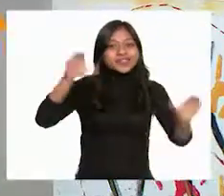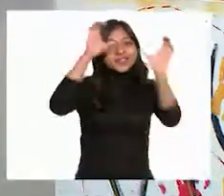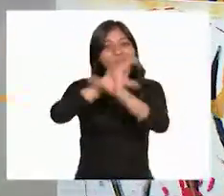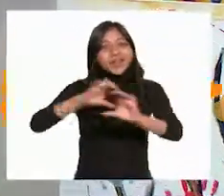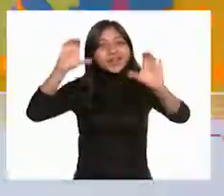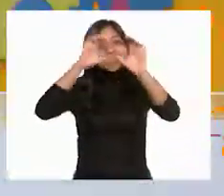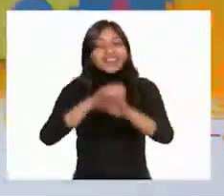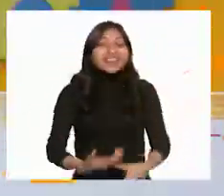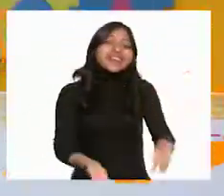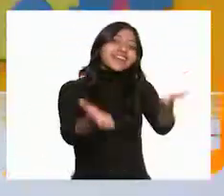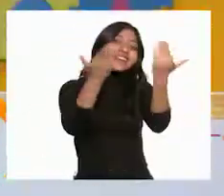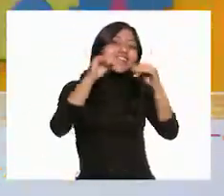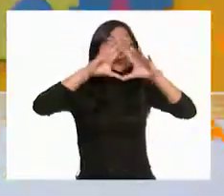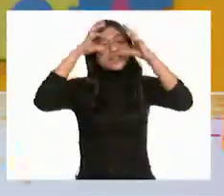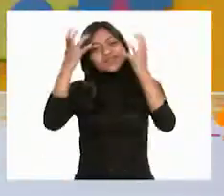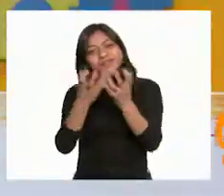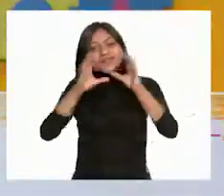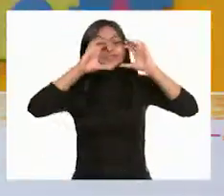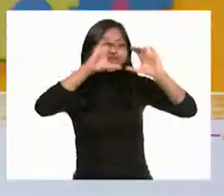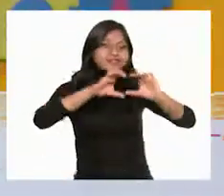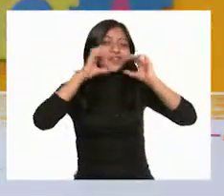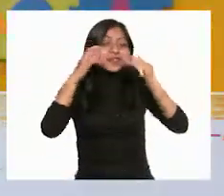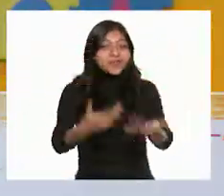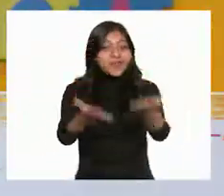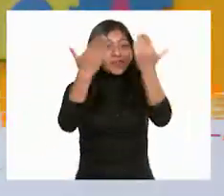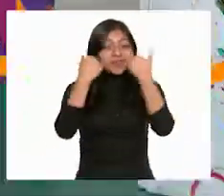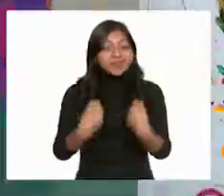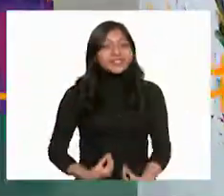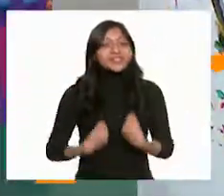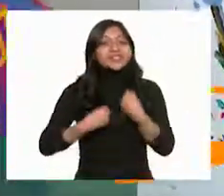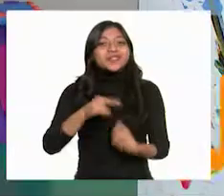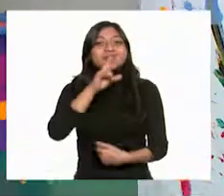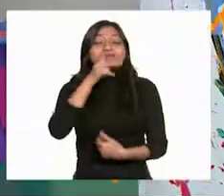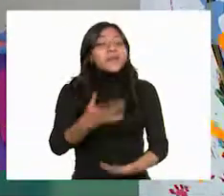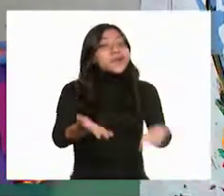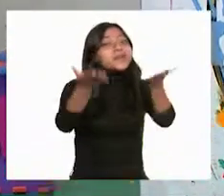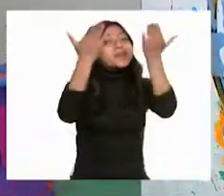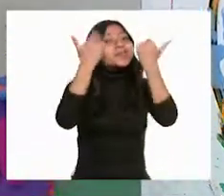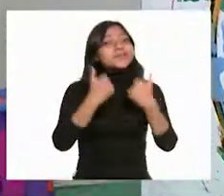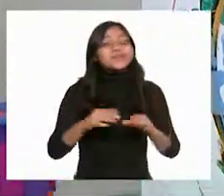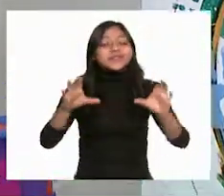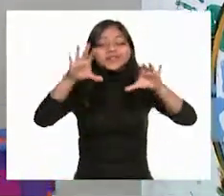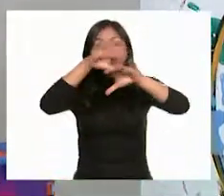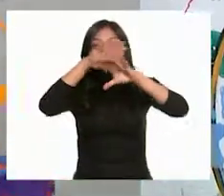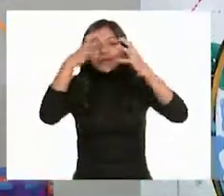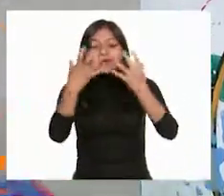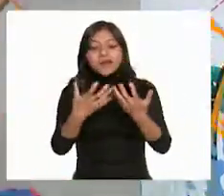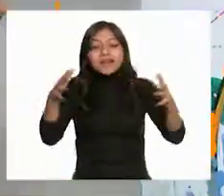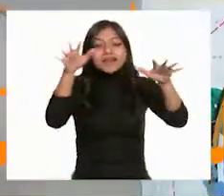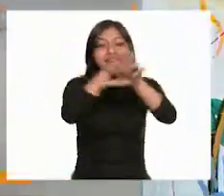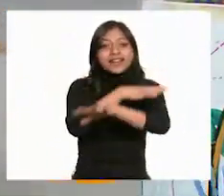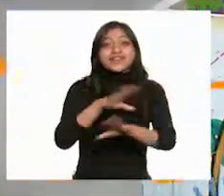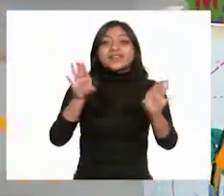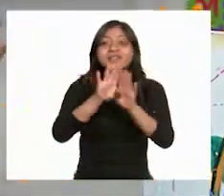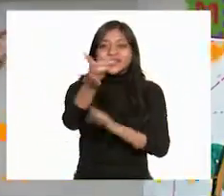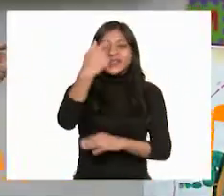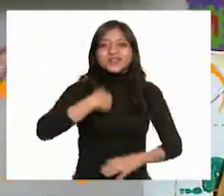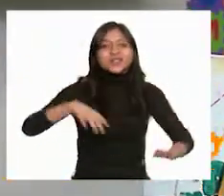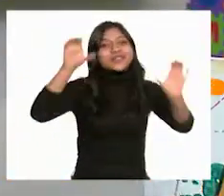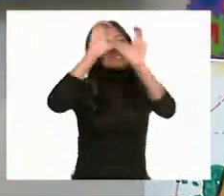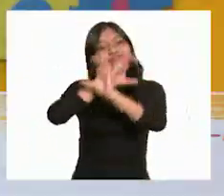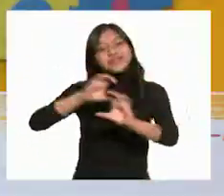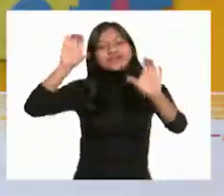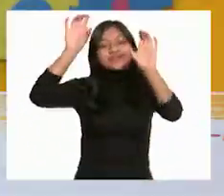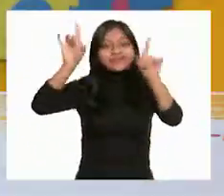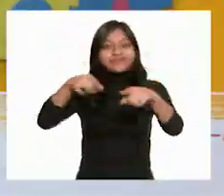Vamos a cuidar la tierra, vamos a vivir mejor, vamos a cambiar el mundo con una canción.